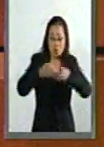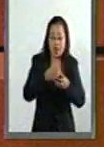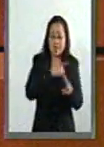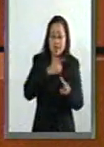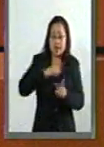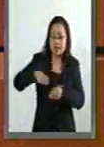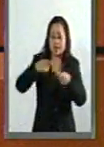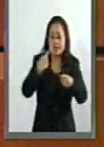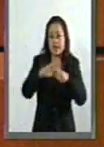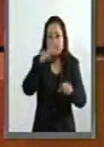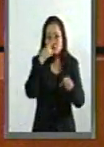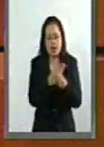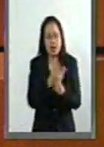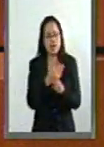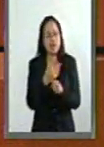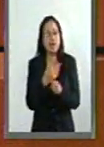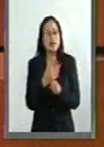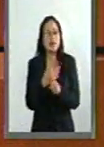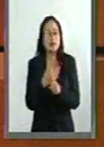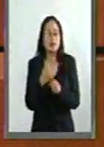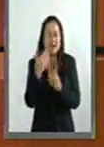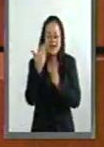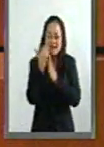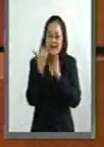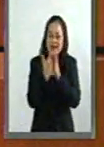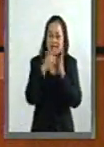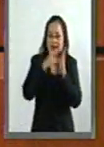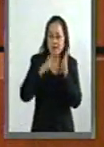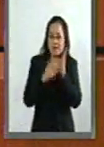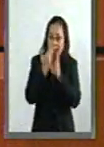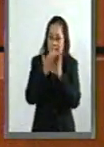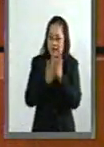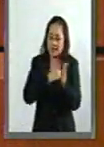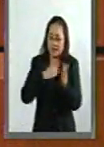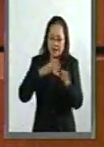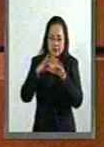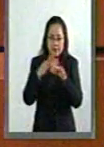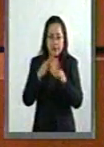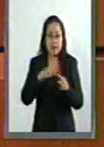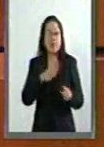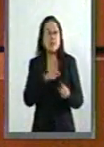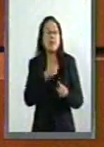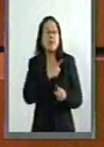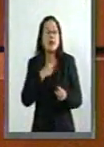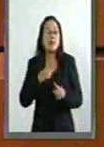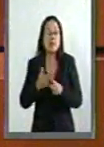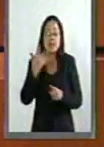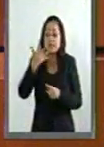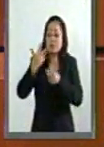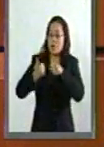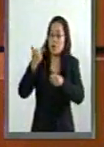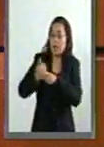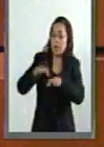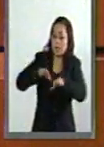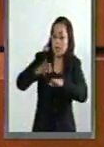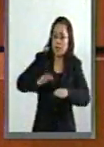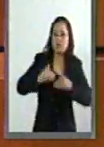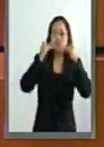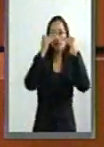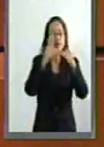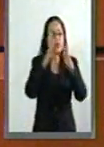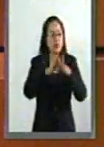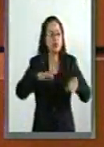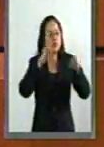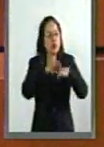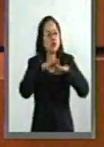recaer en personas que reúnan los siguientes requisitos. A. Haber ocupado por lo menos durante cinco años algún cargo de alto nivel en